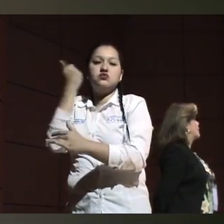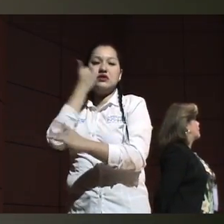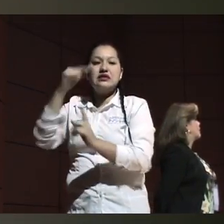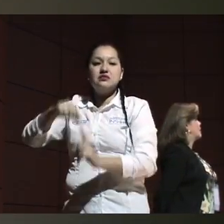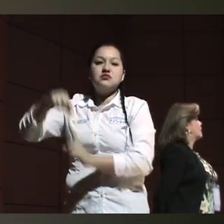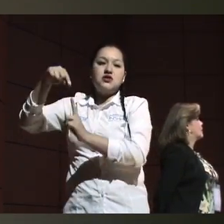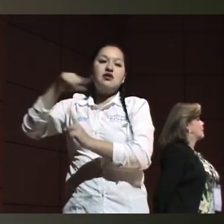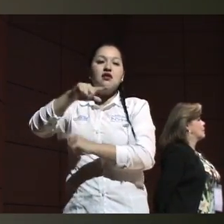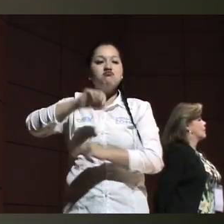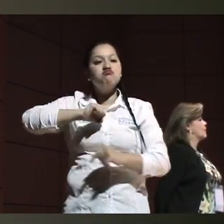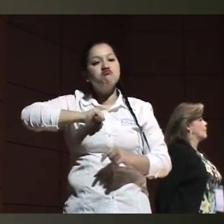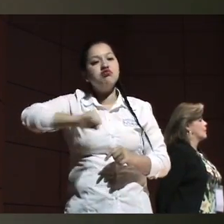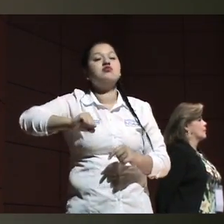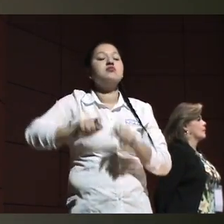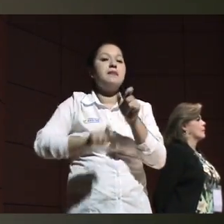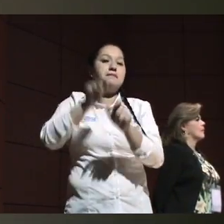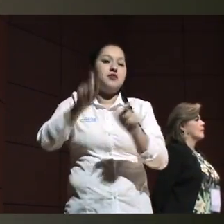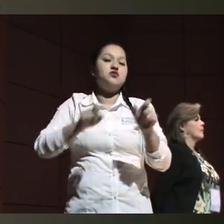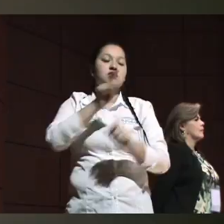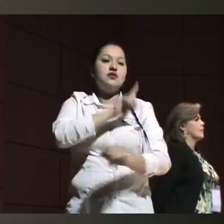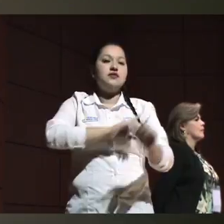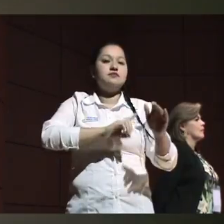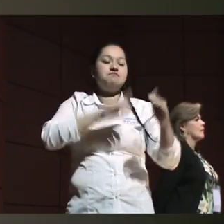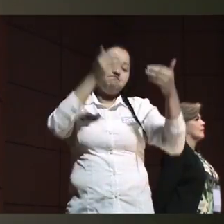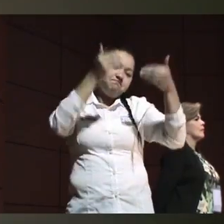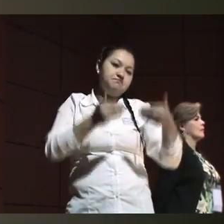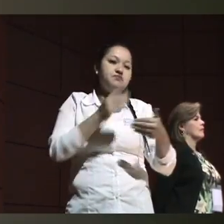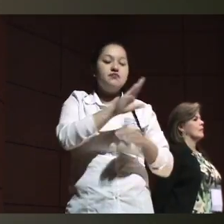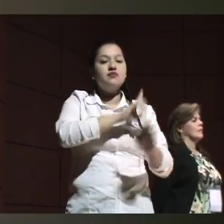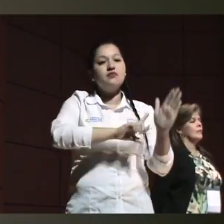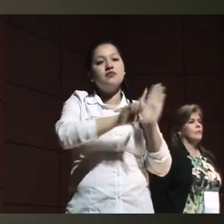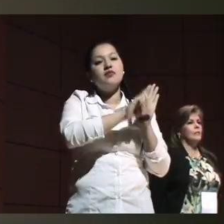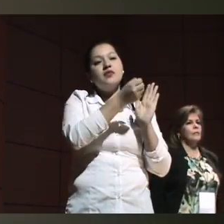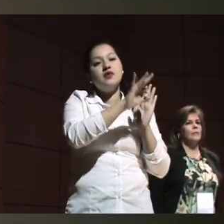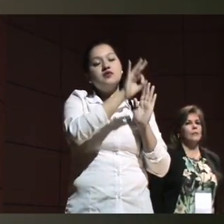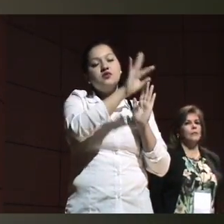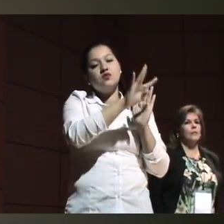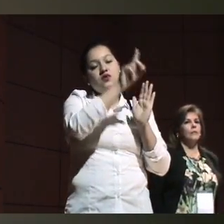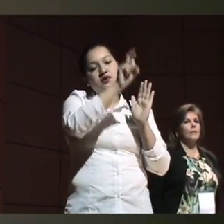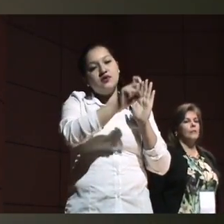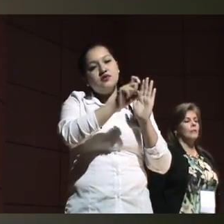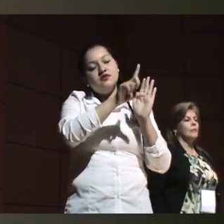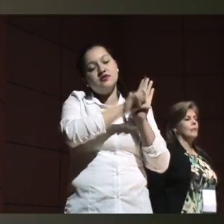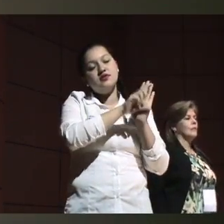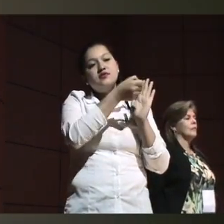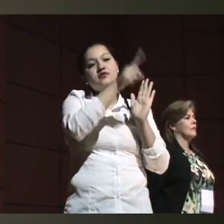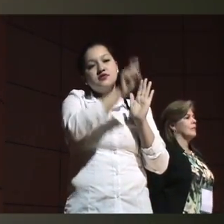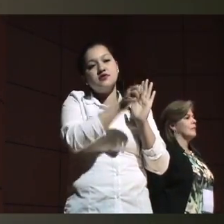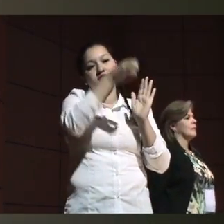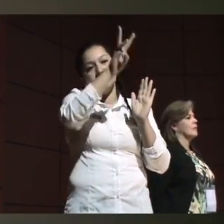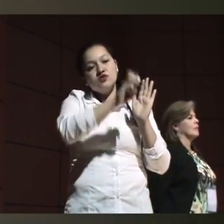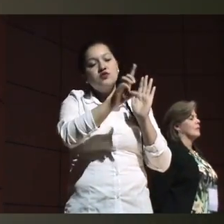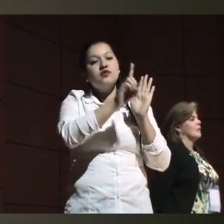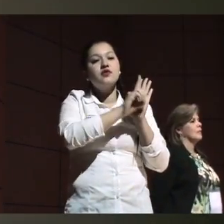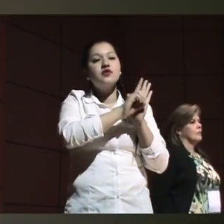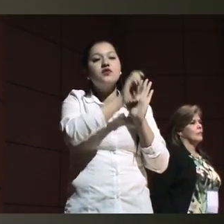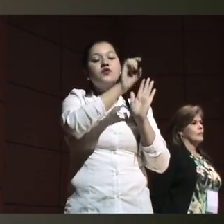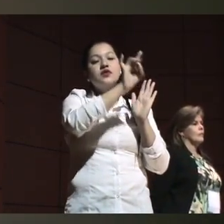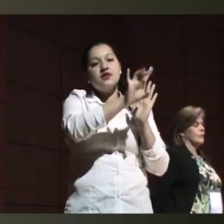las que tenemos derechos con personas con discapacidad. La ley 1346, la ley 1618 y el decreto